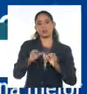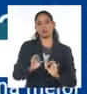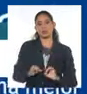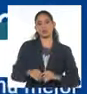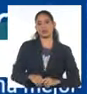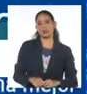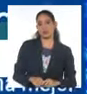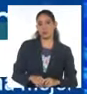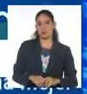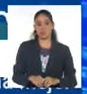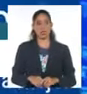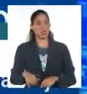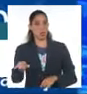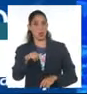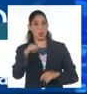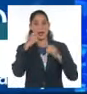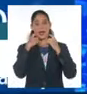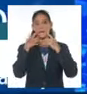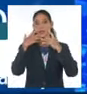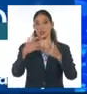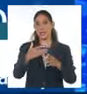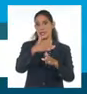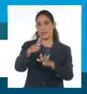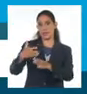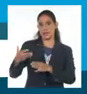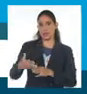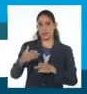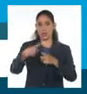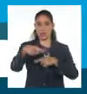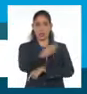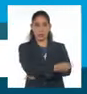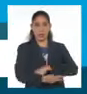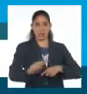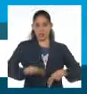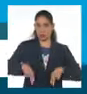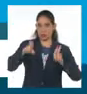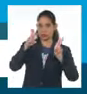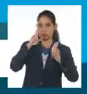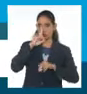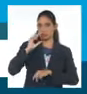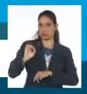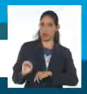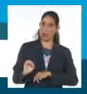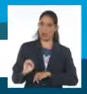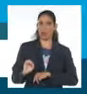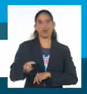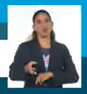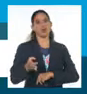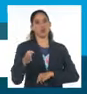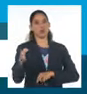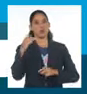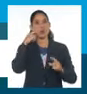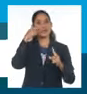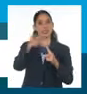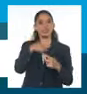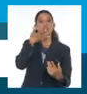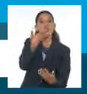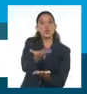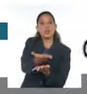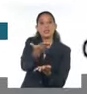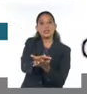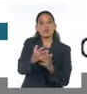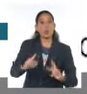obstante siete de los países convocados a nueva york se negaron a aceptar el pacto del futuro y presentaron la solicitud de que sea